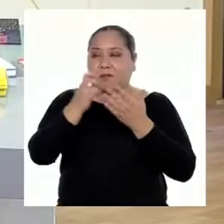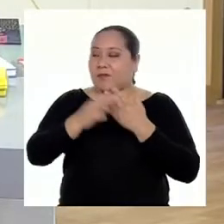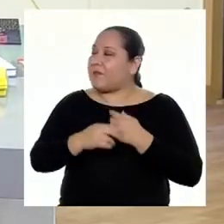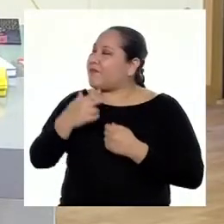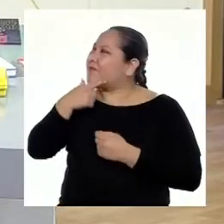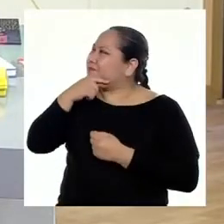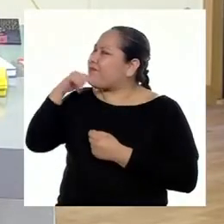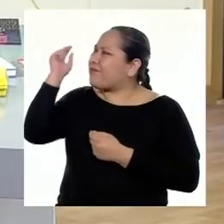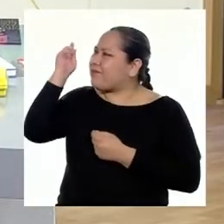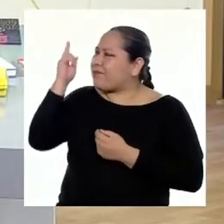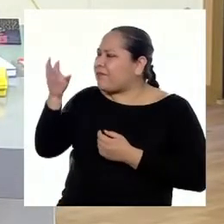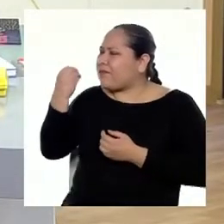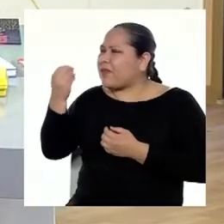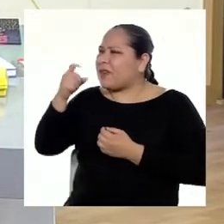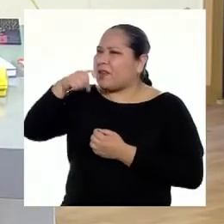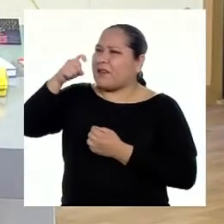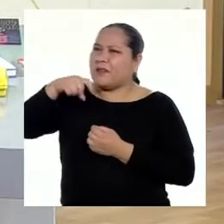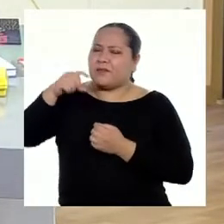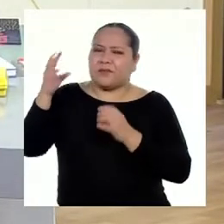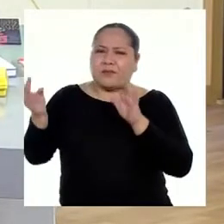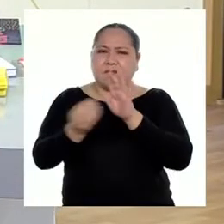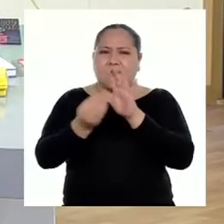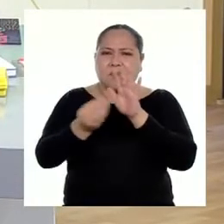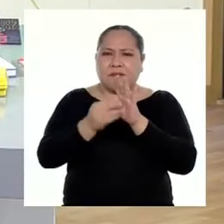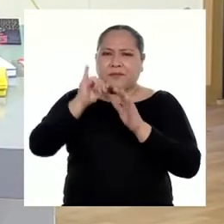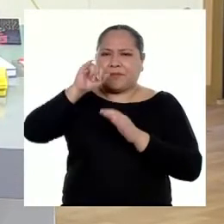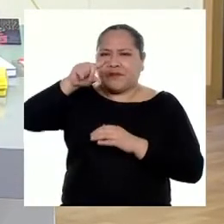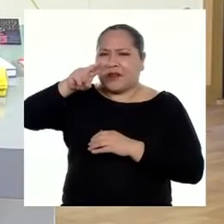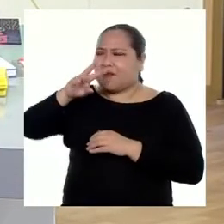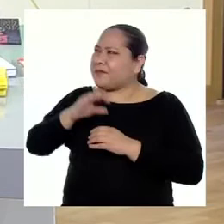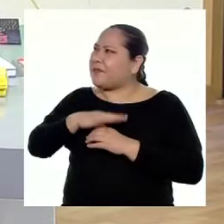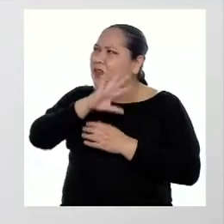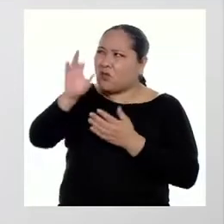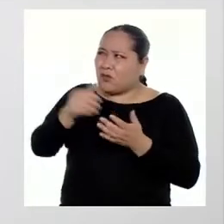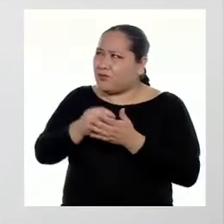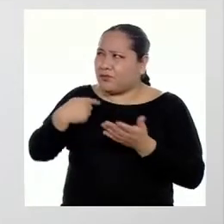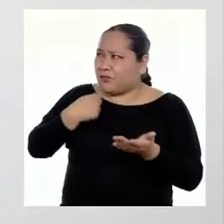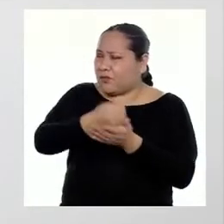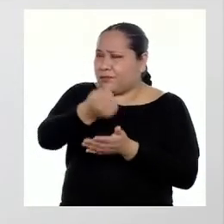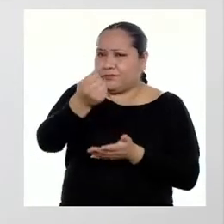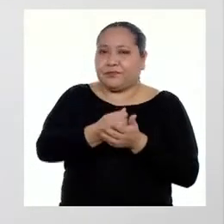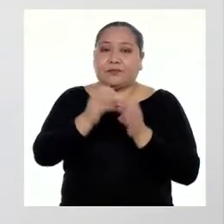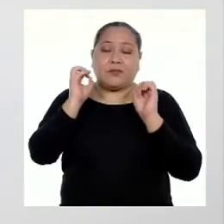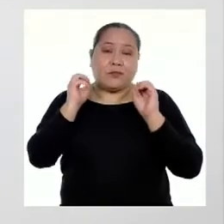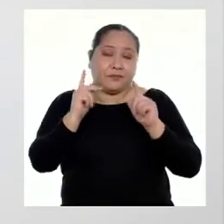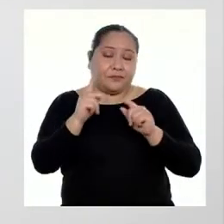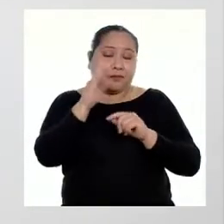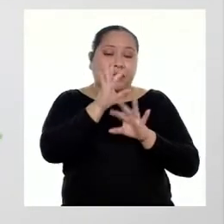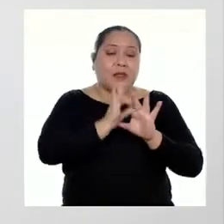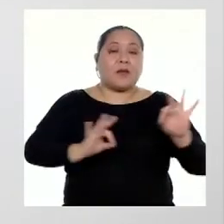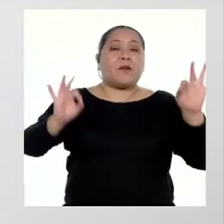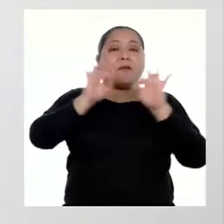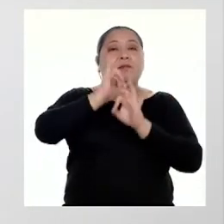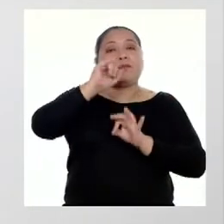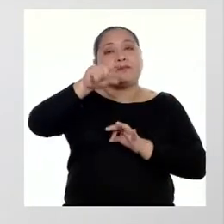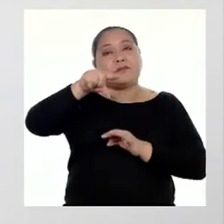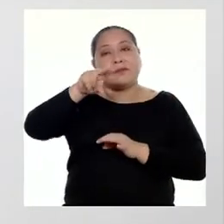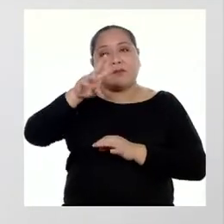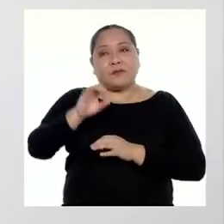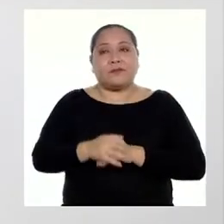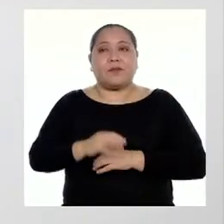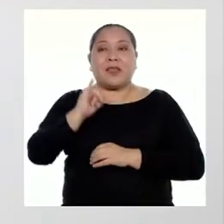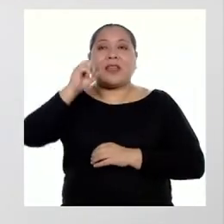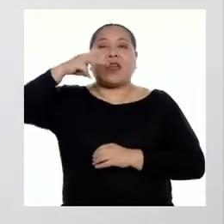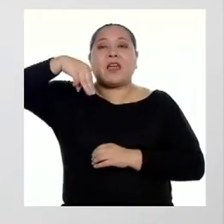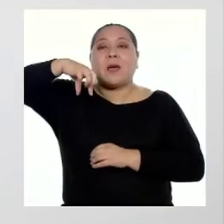Profesora, ¿por qué es necesario agregar un IGB a cada compra que hagamos? Bueno, Yanira, la importancia del IGB o Impuesto